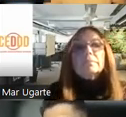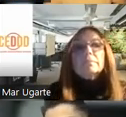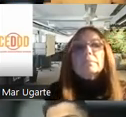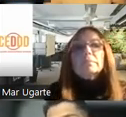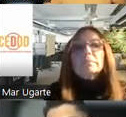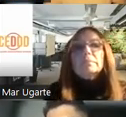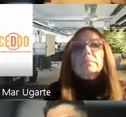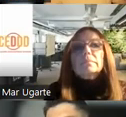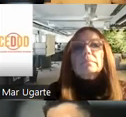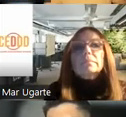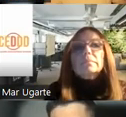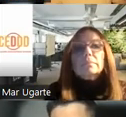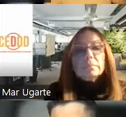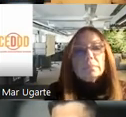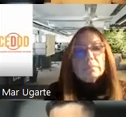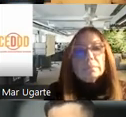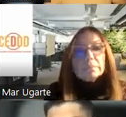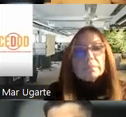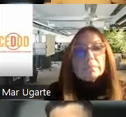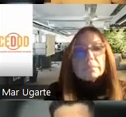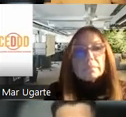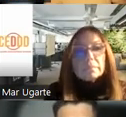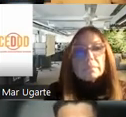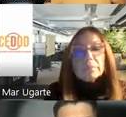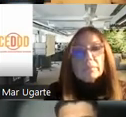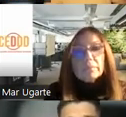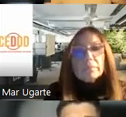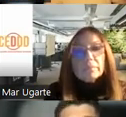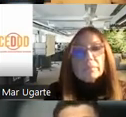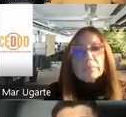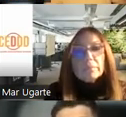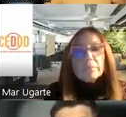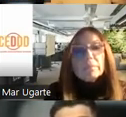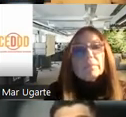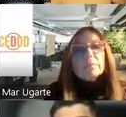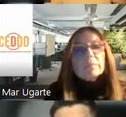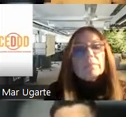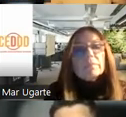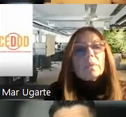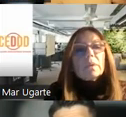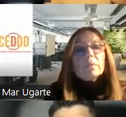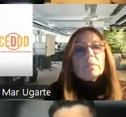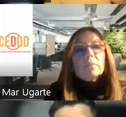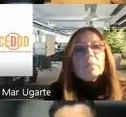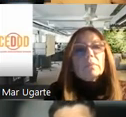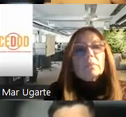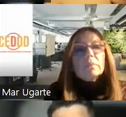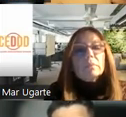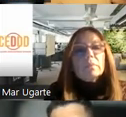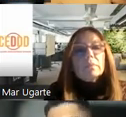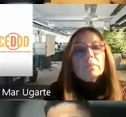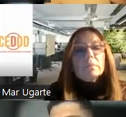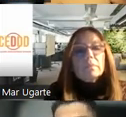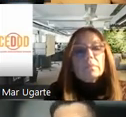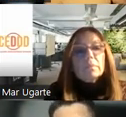glía adecuada, es muy probable que el paciente no vuelva a recuperar el olfato. Luego están las otras células, que son estas azules, que son